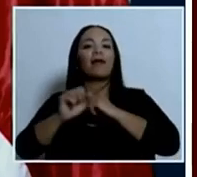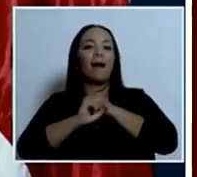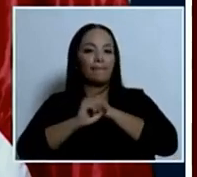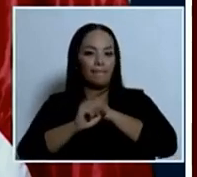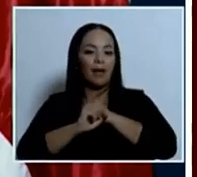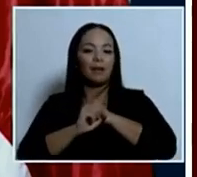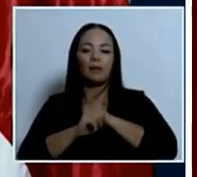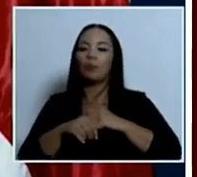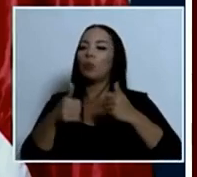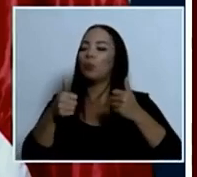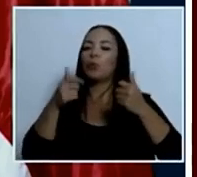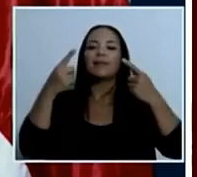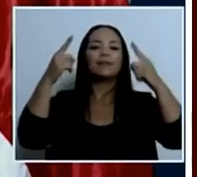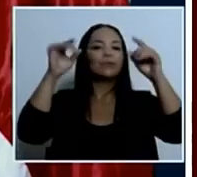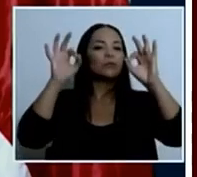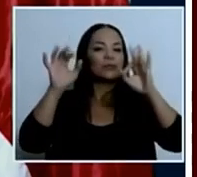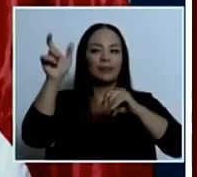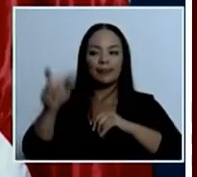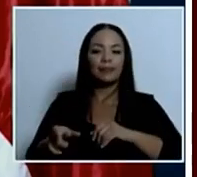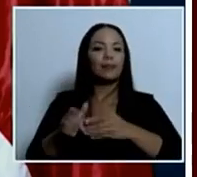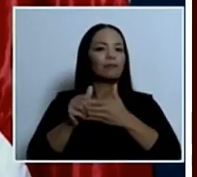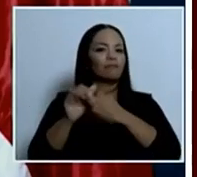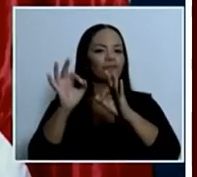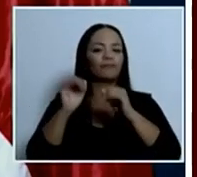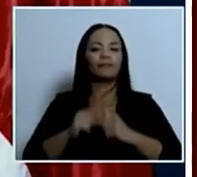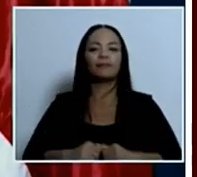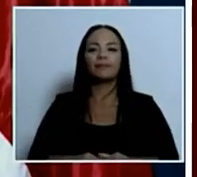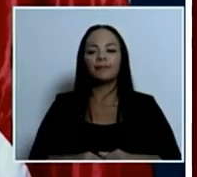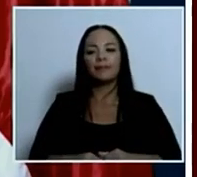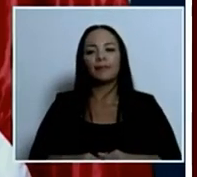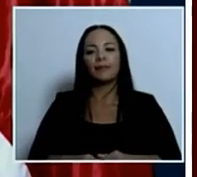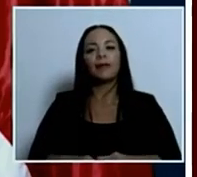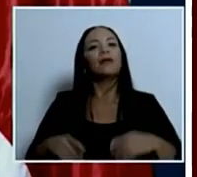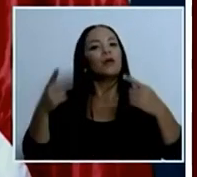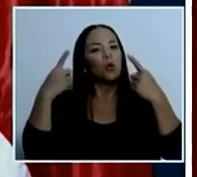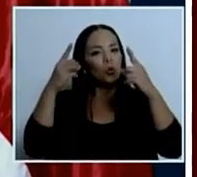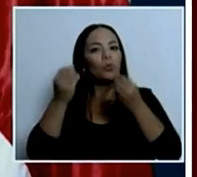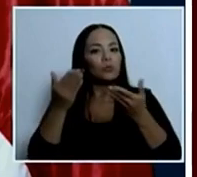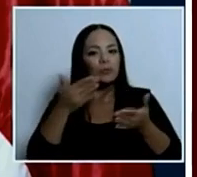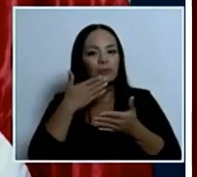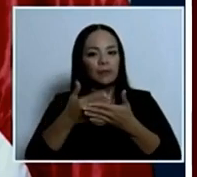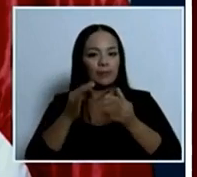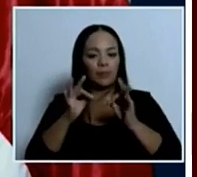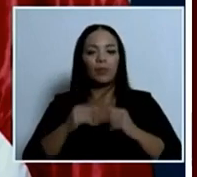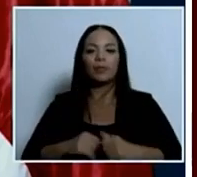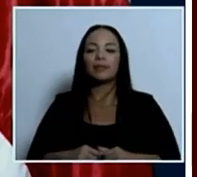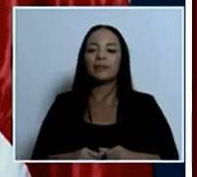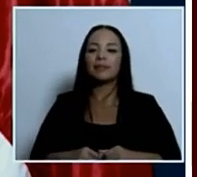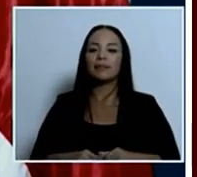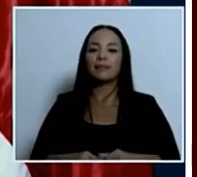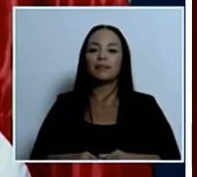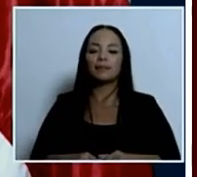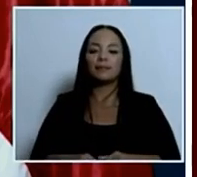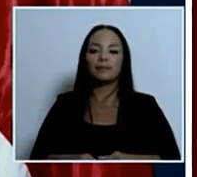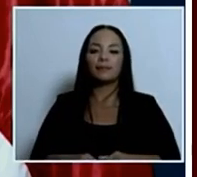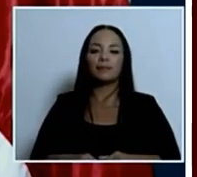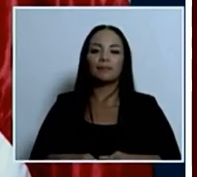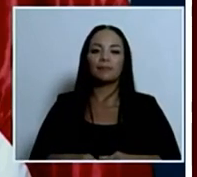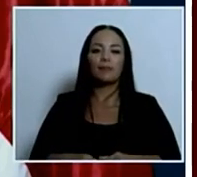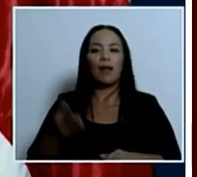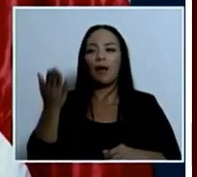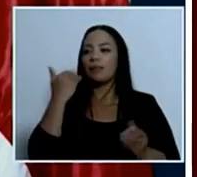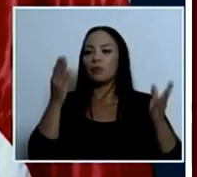una campaña exitosísima y logró muchísimo sin un partido establecido